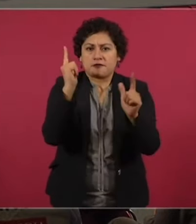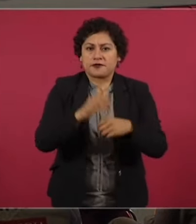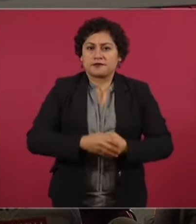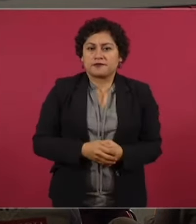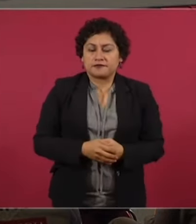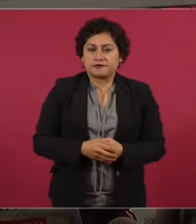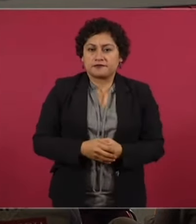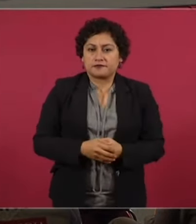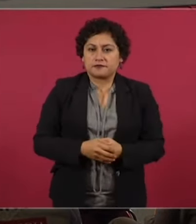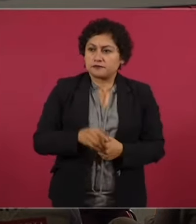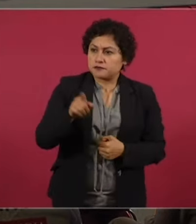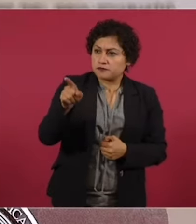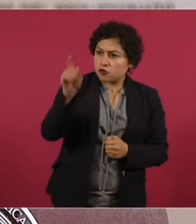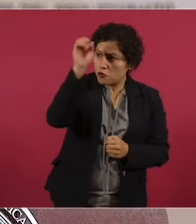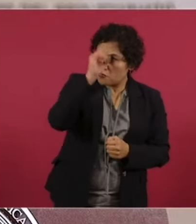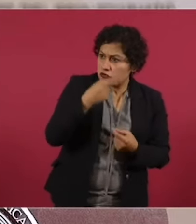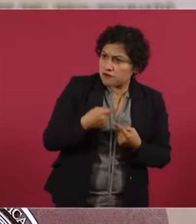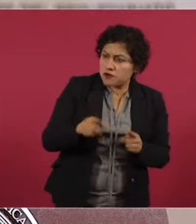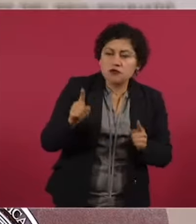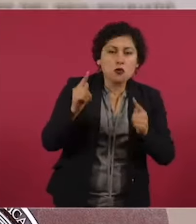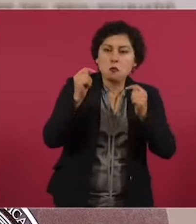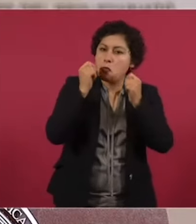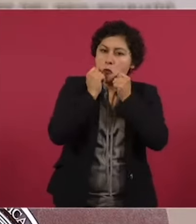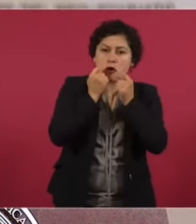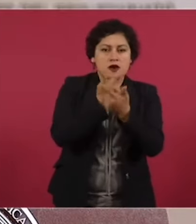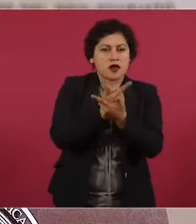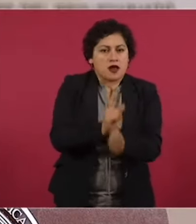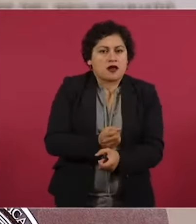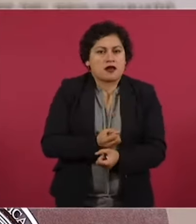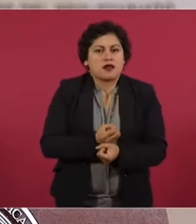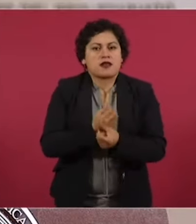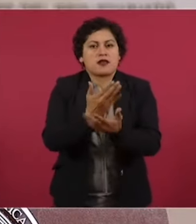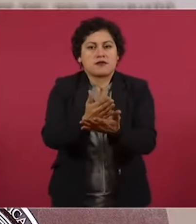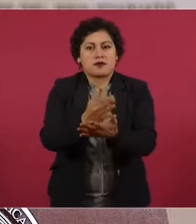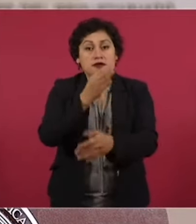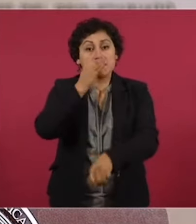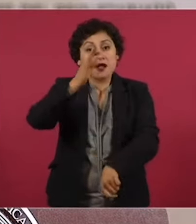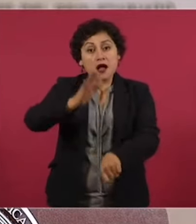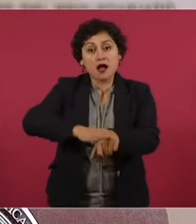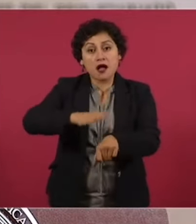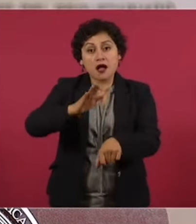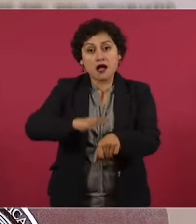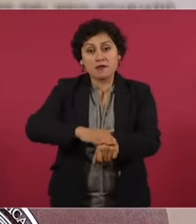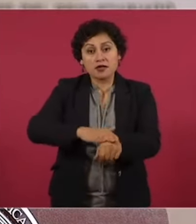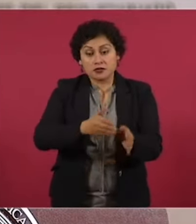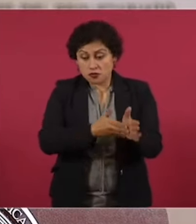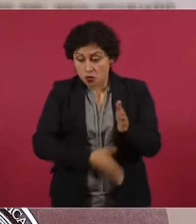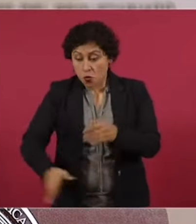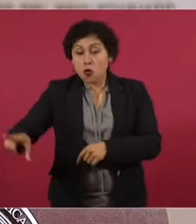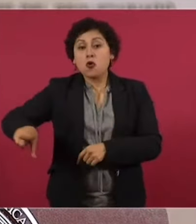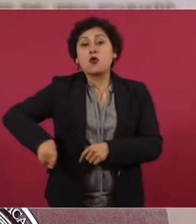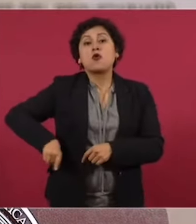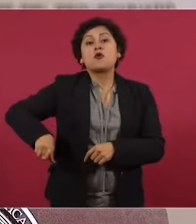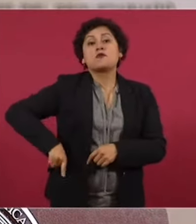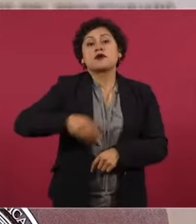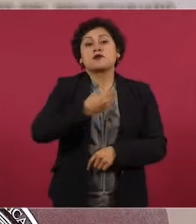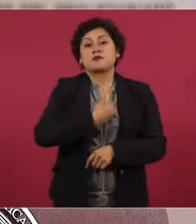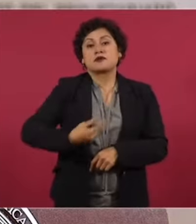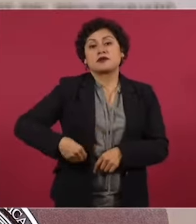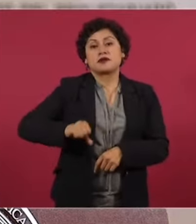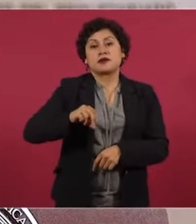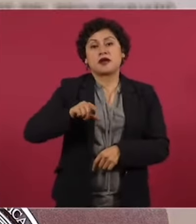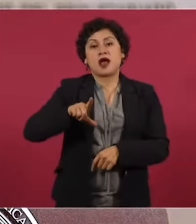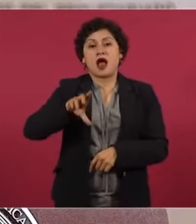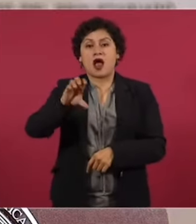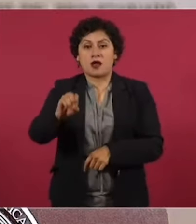aunque no se esté de acuerdo. Este gobierno no promueve el pensamiento único, tampoco los dogmas,